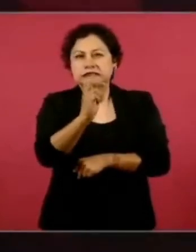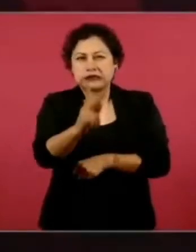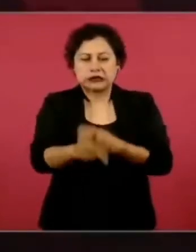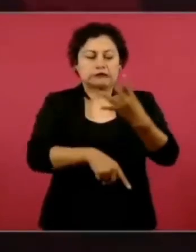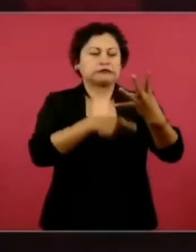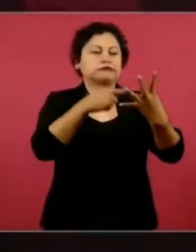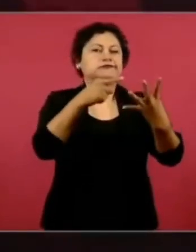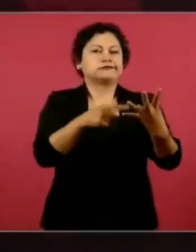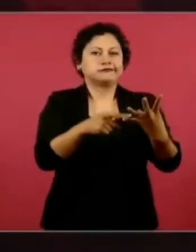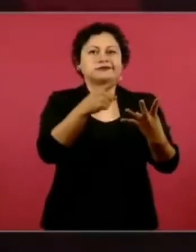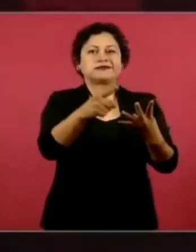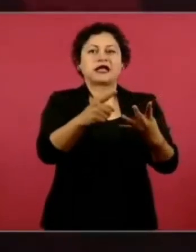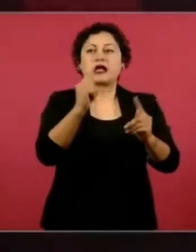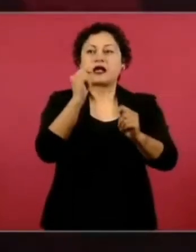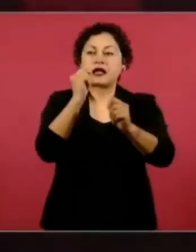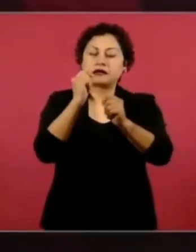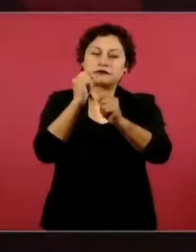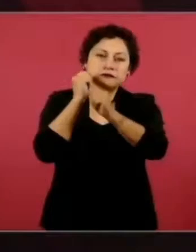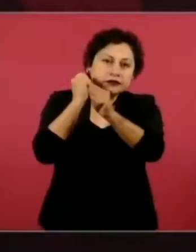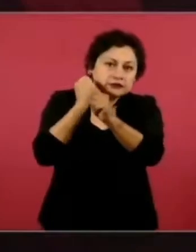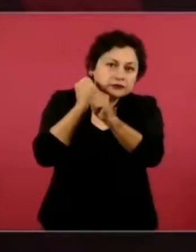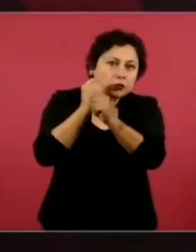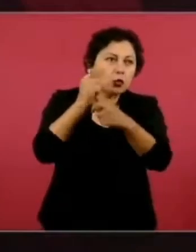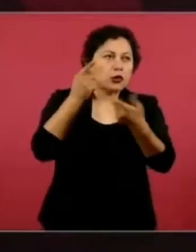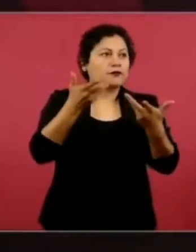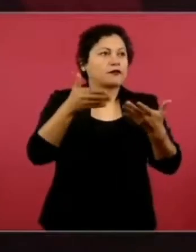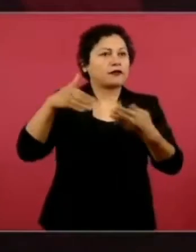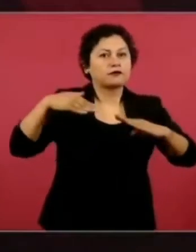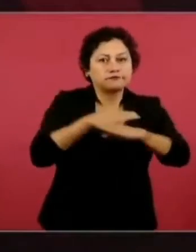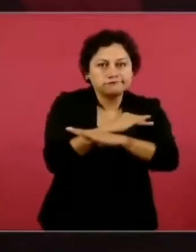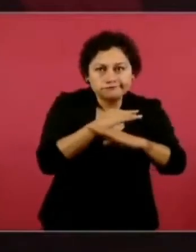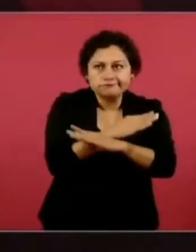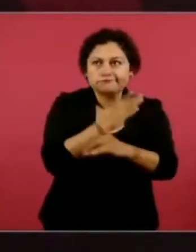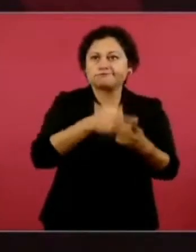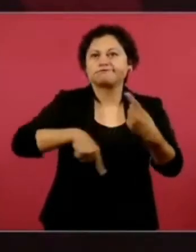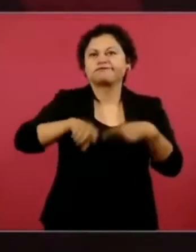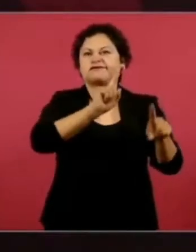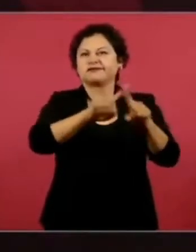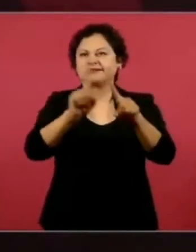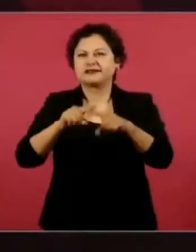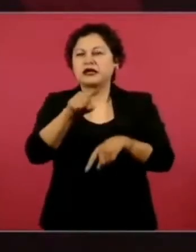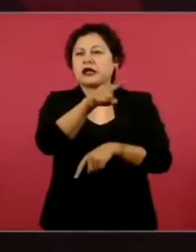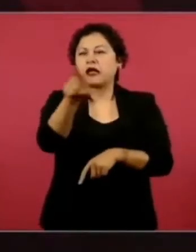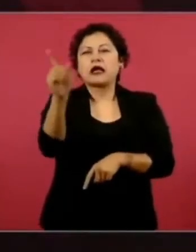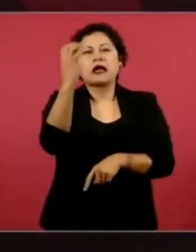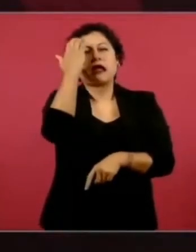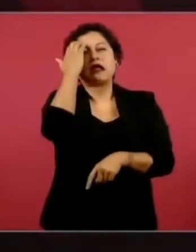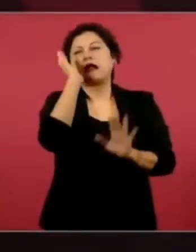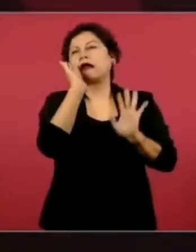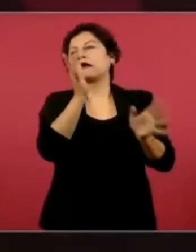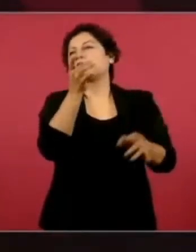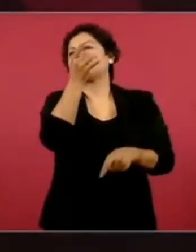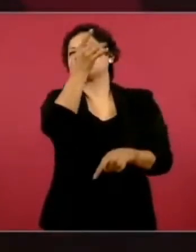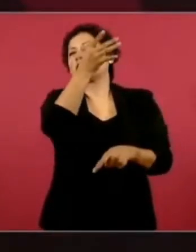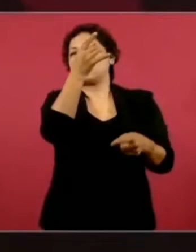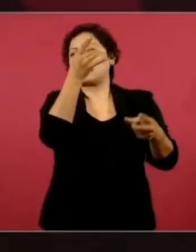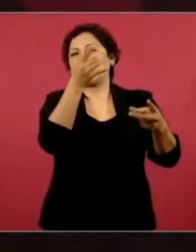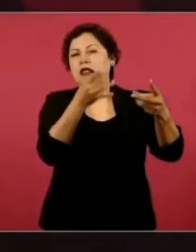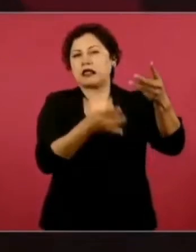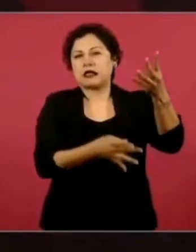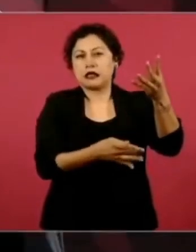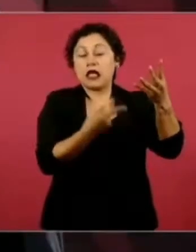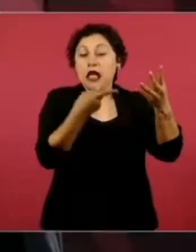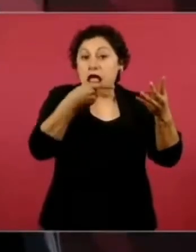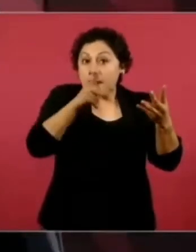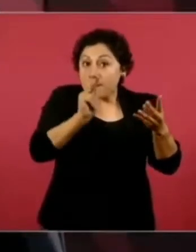se sabe menos de esto, menos de la